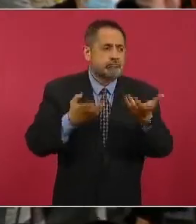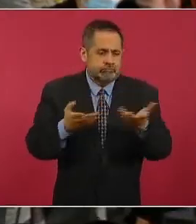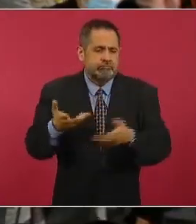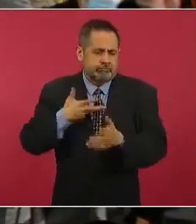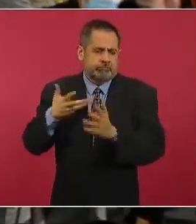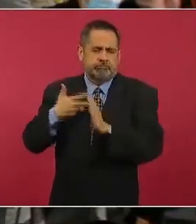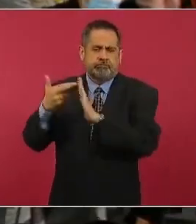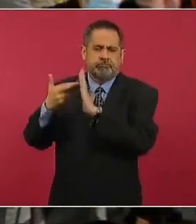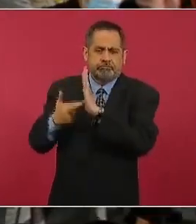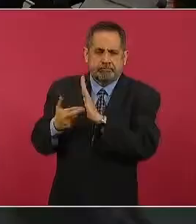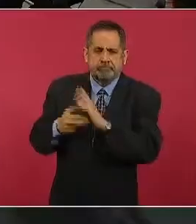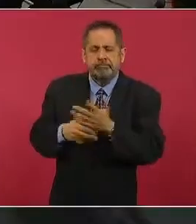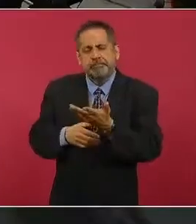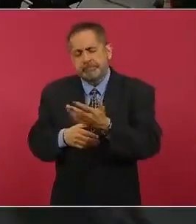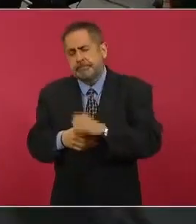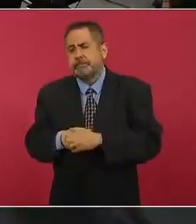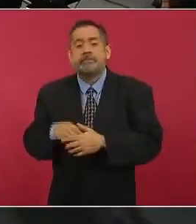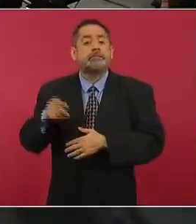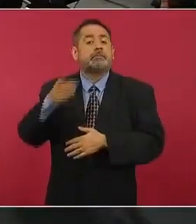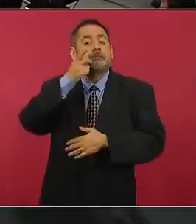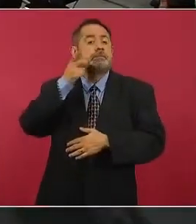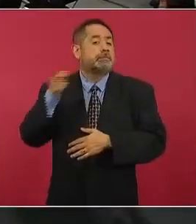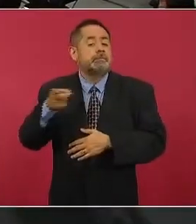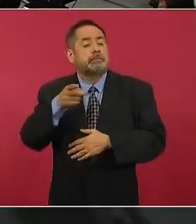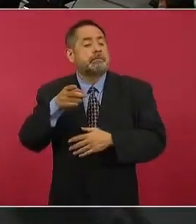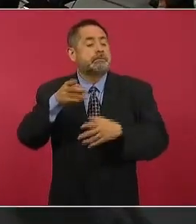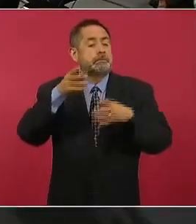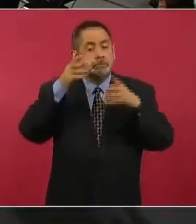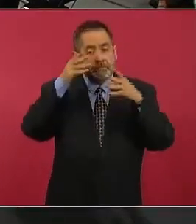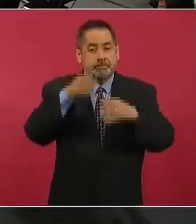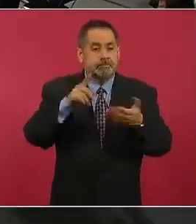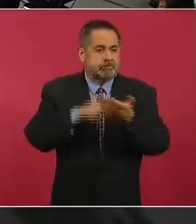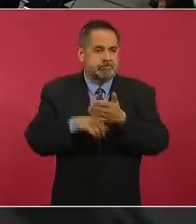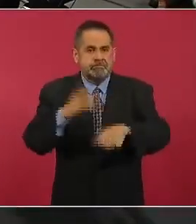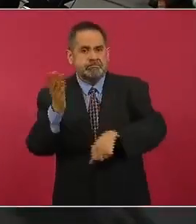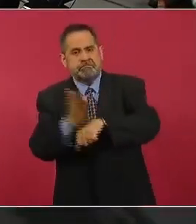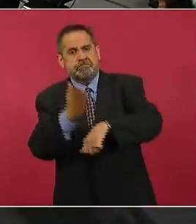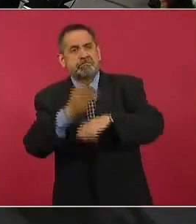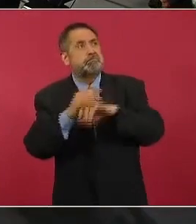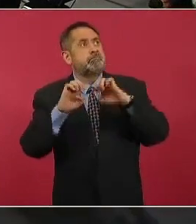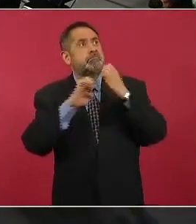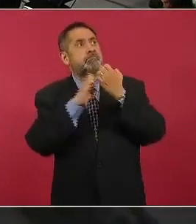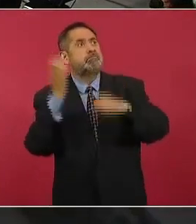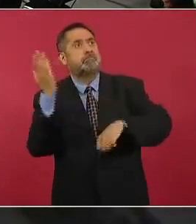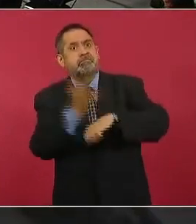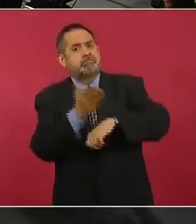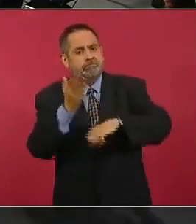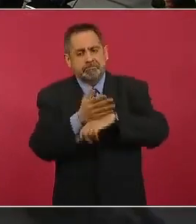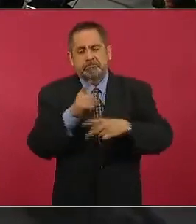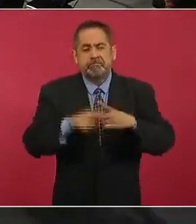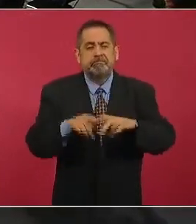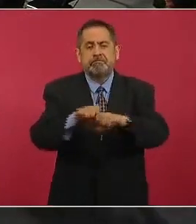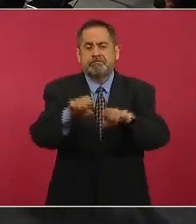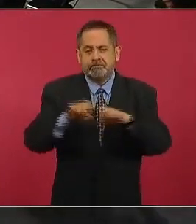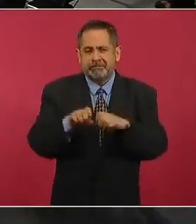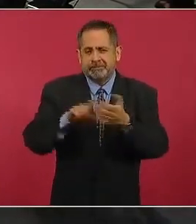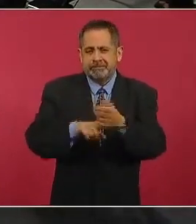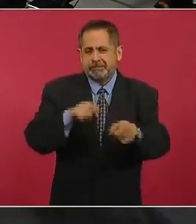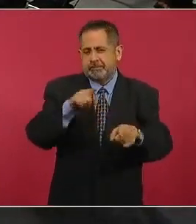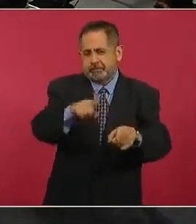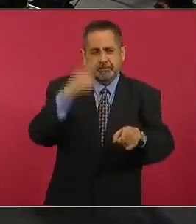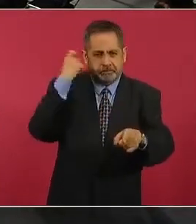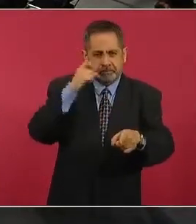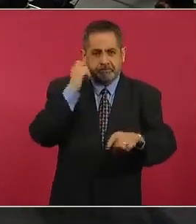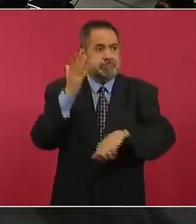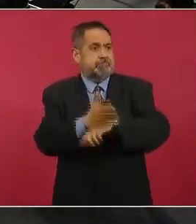porque se están enfocando mucho al tema de sancionar al estadio corregidora, al equipo de gallos, pero